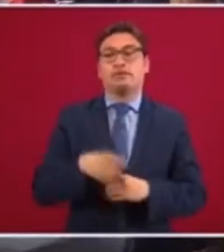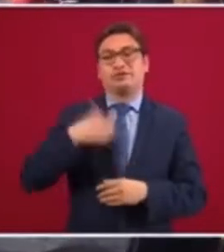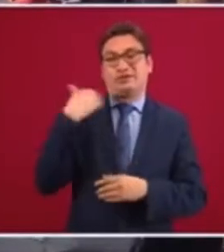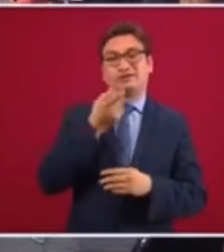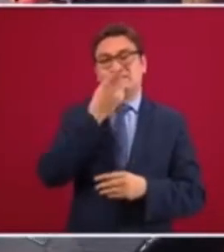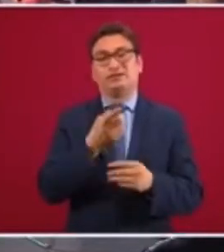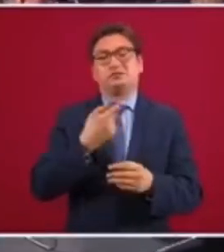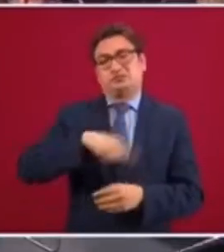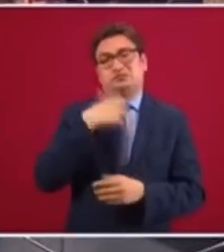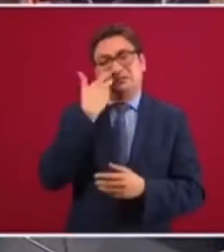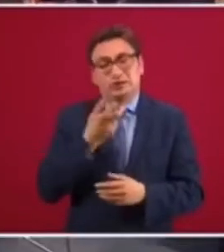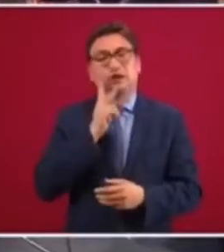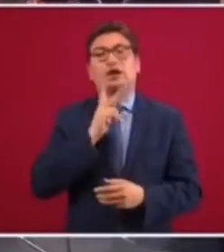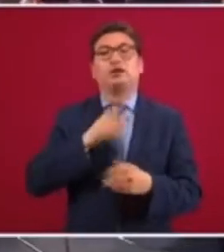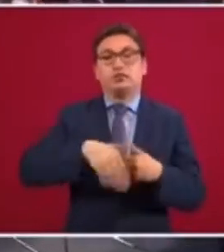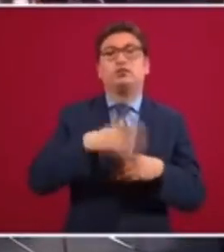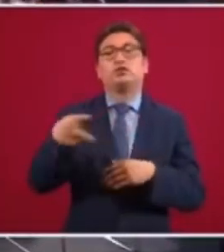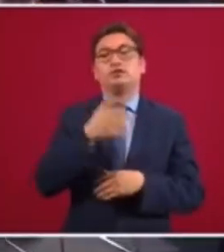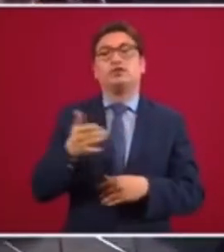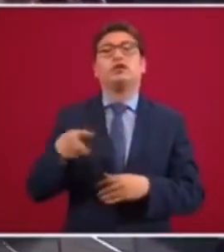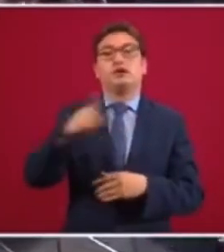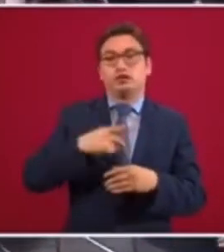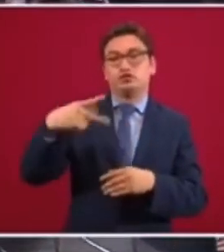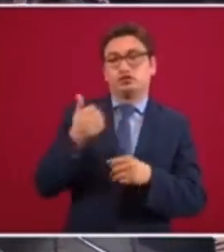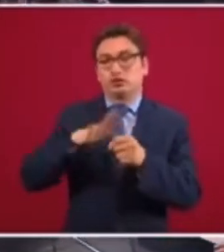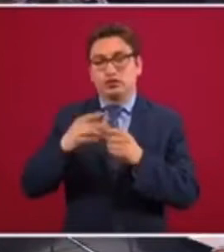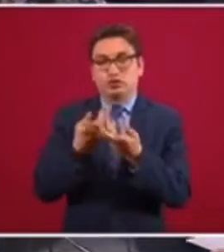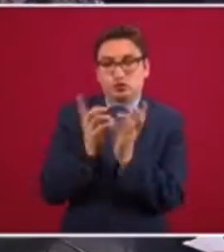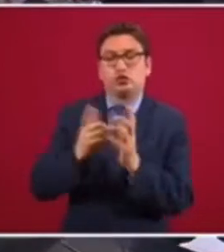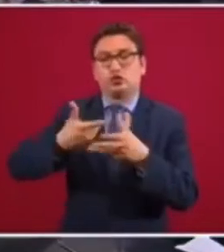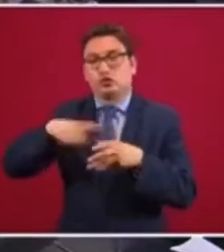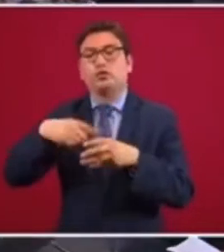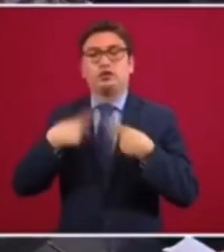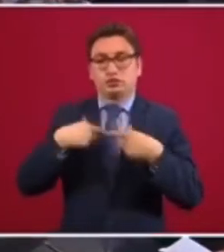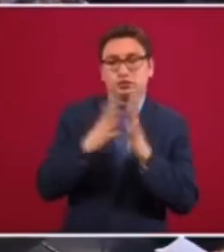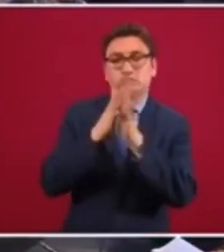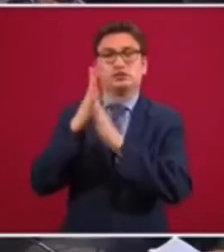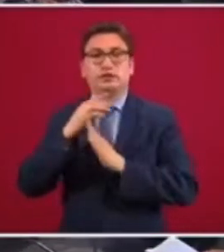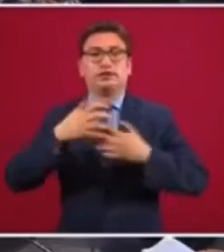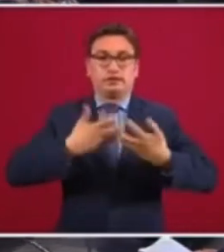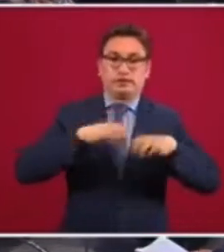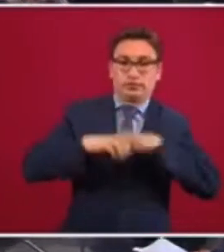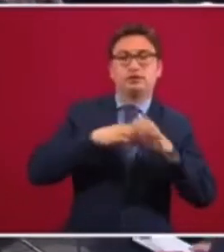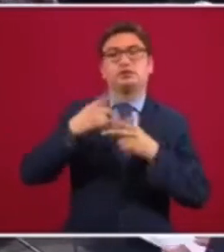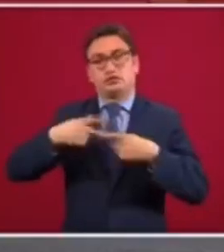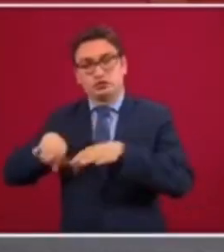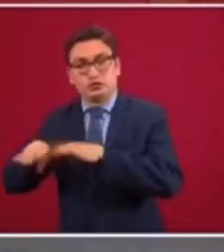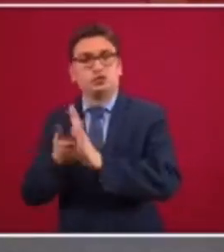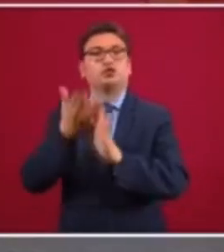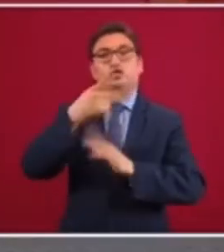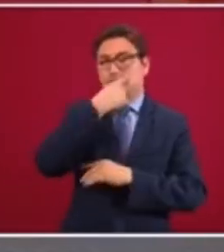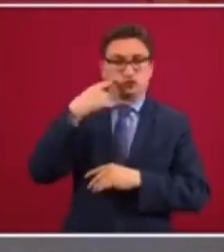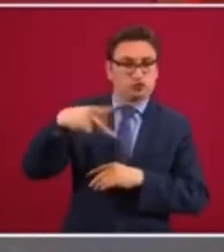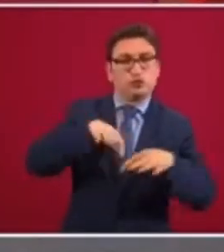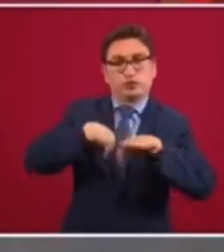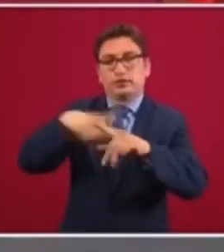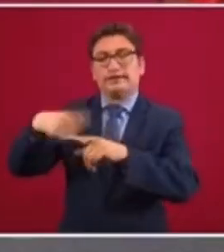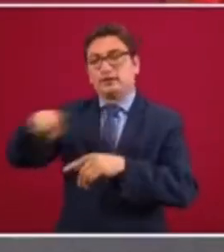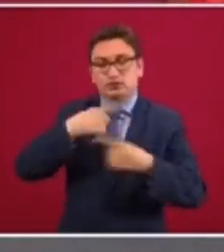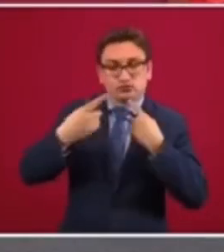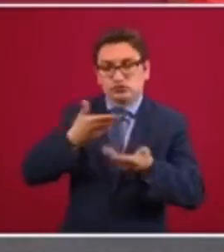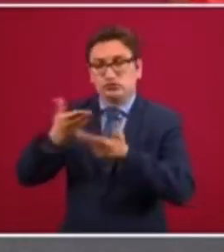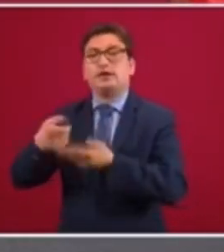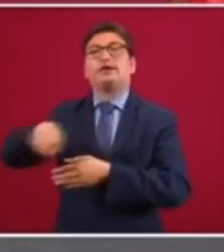procurando, porque el informe tiene un consejo de administración donde participan empresarios y obreros y hay que tomar en cuenta sus puntos de vista y ellos son los que